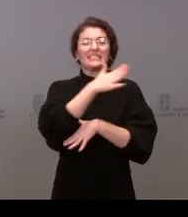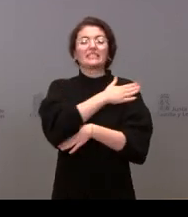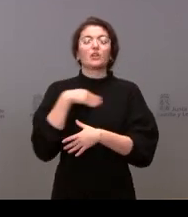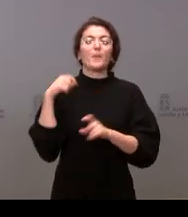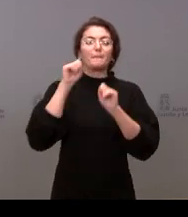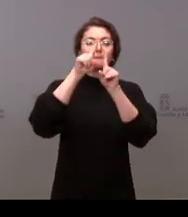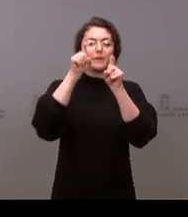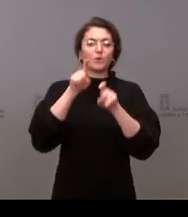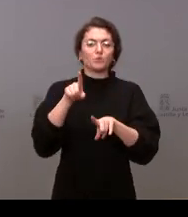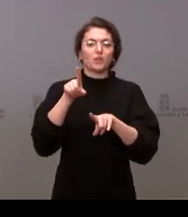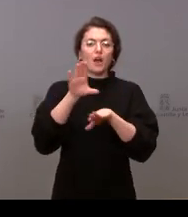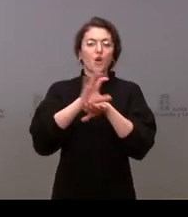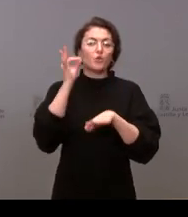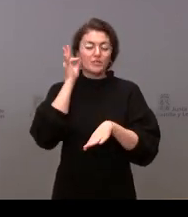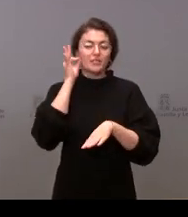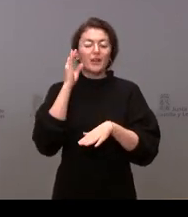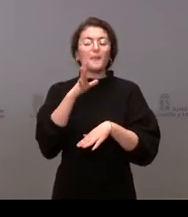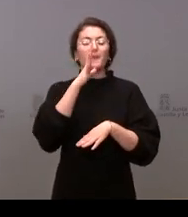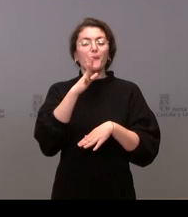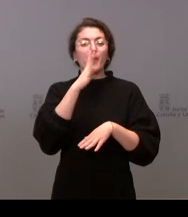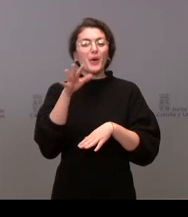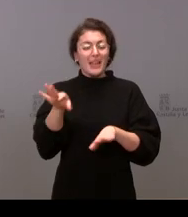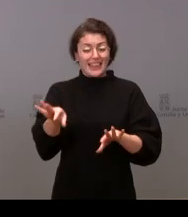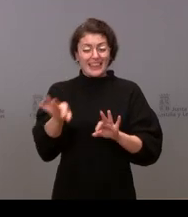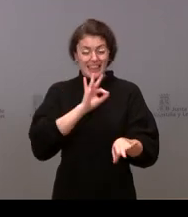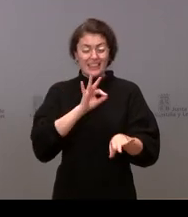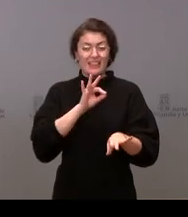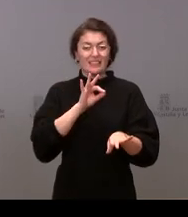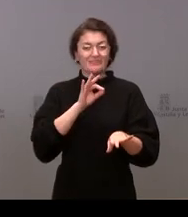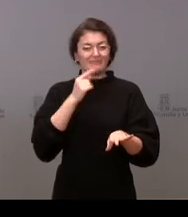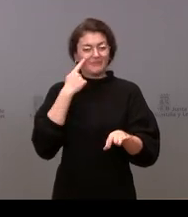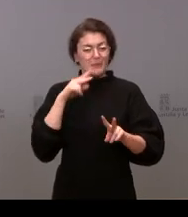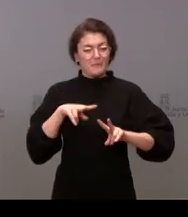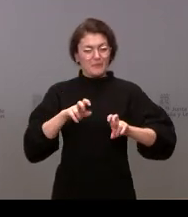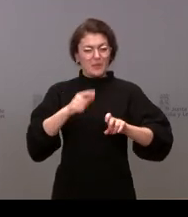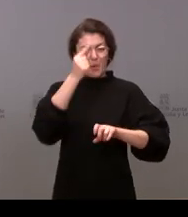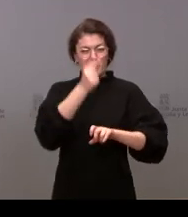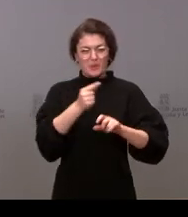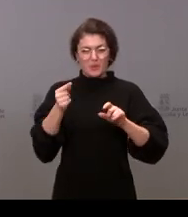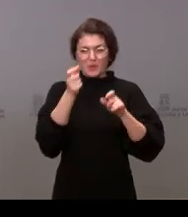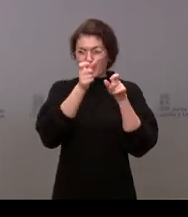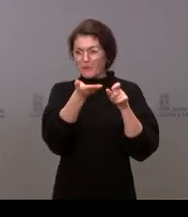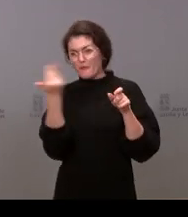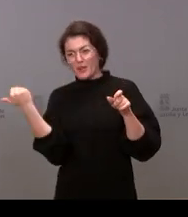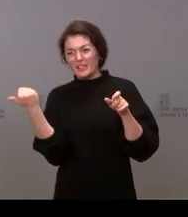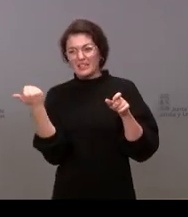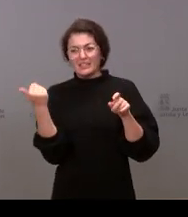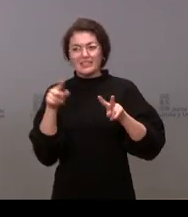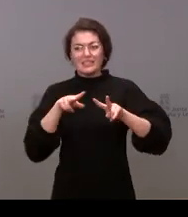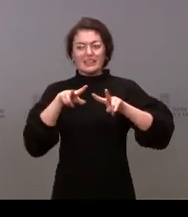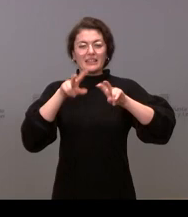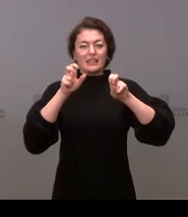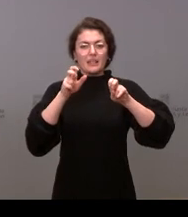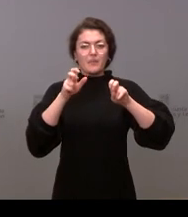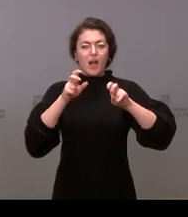consejera por qué se decidió inicialmente no presupuestar en las cuentas de 2022 los aceleradores lineales para Ávila Valencia